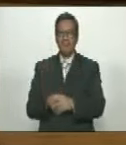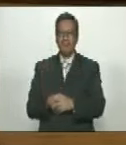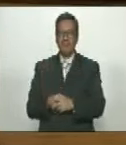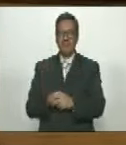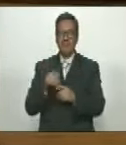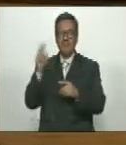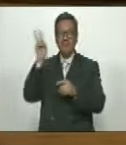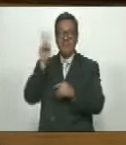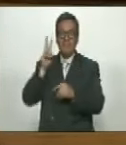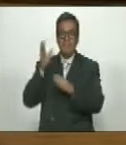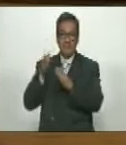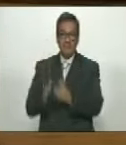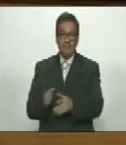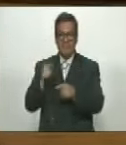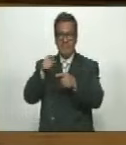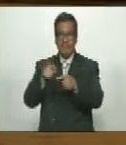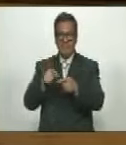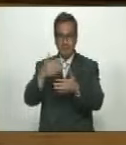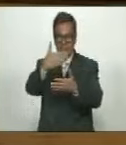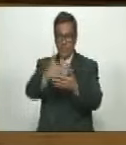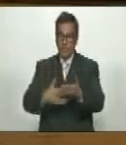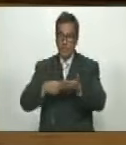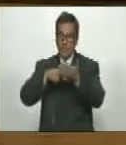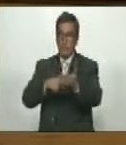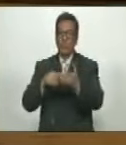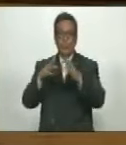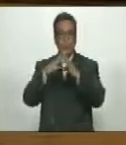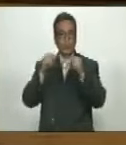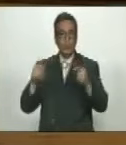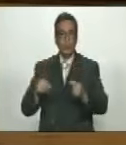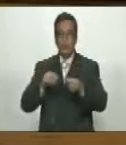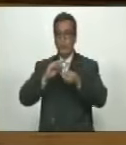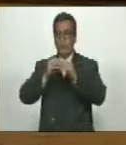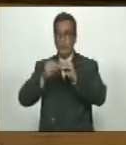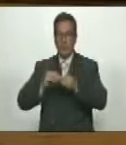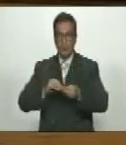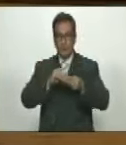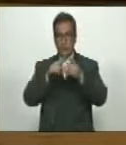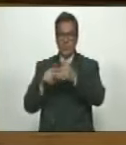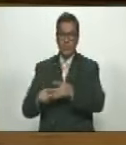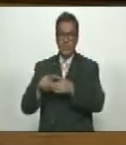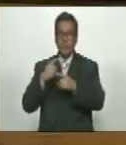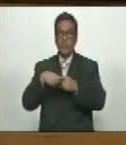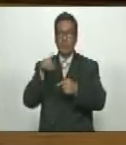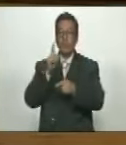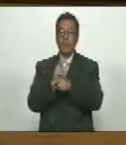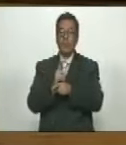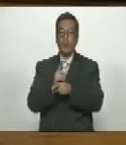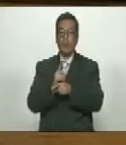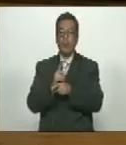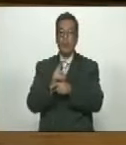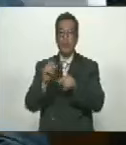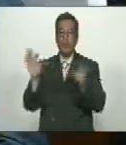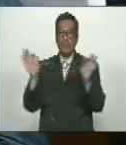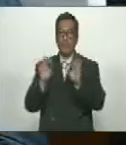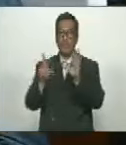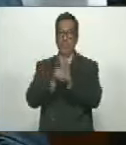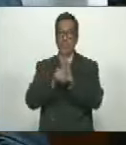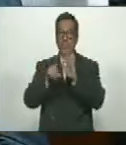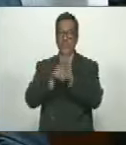Venezuela deja constancia que todas las medidas coercitivas unilaterales son ilegales